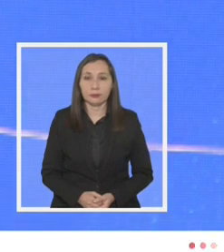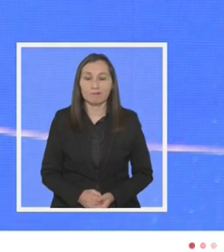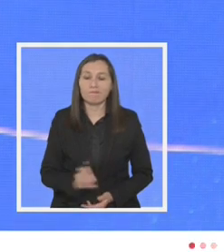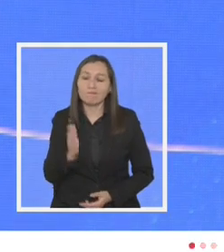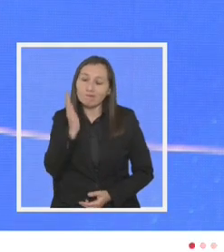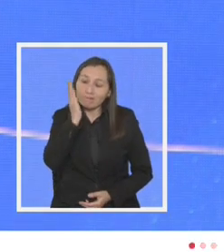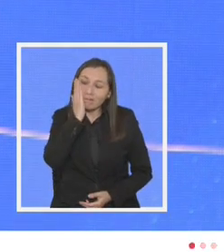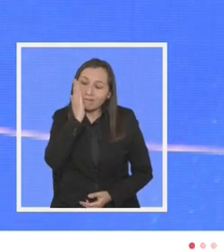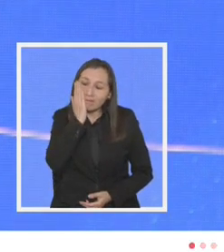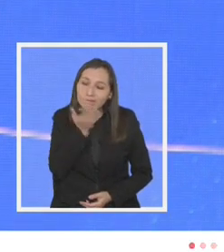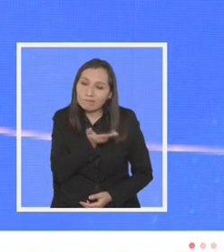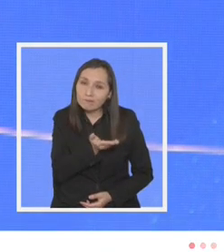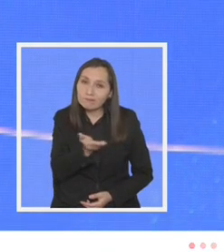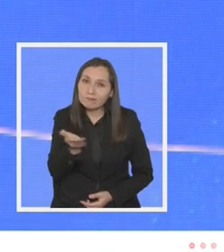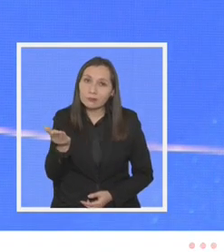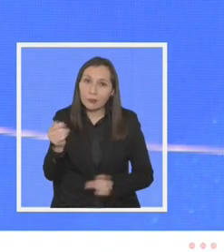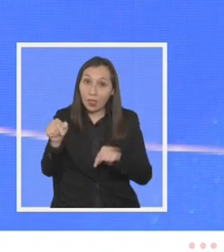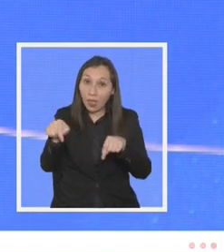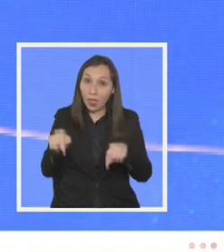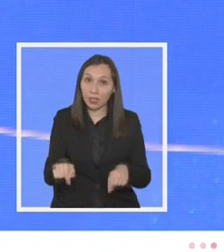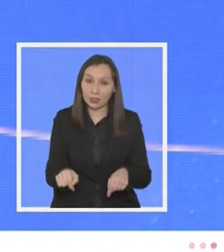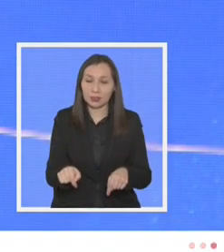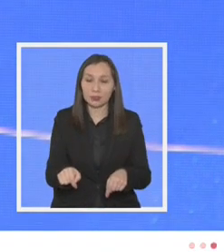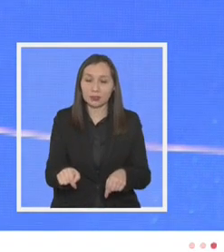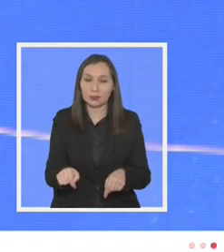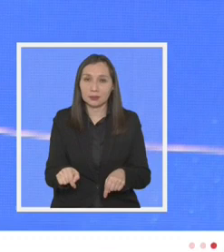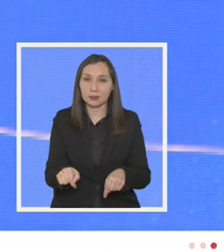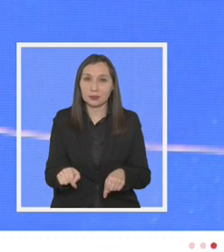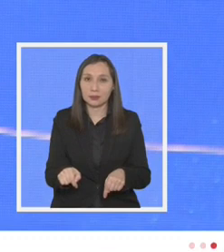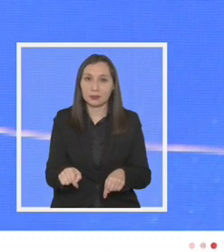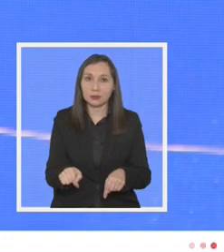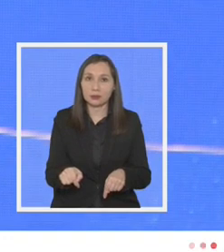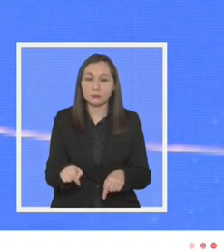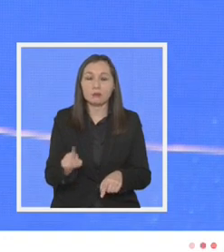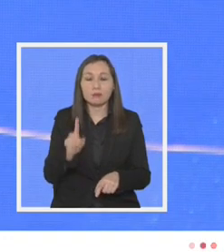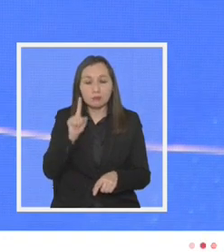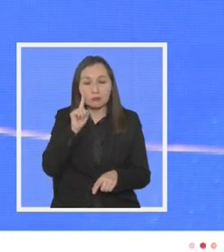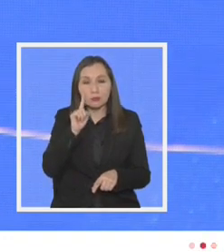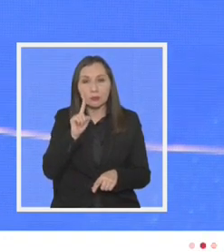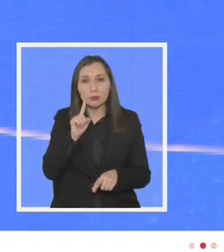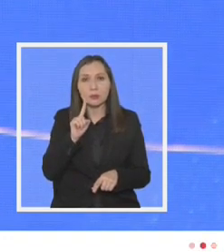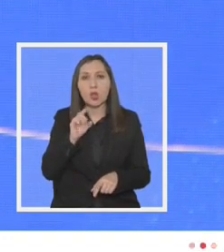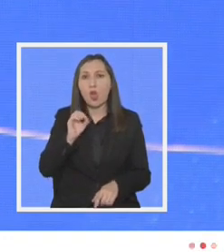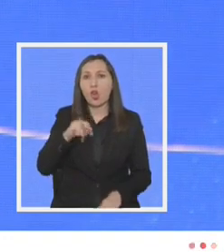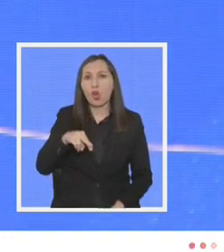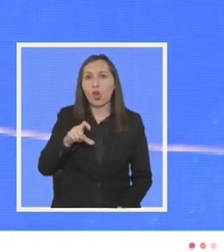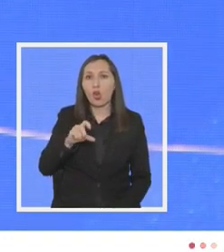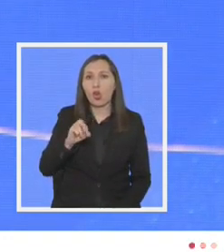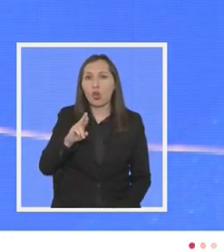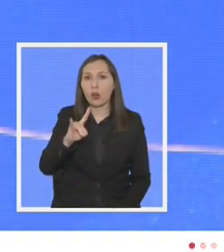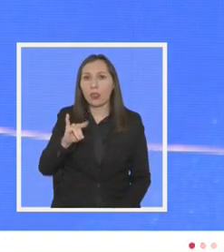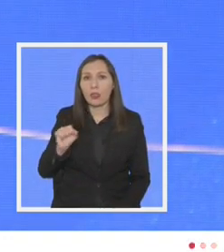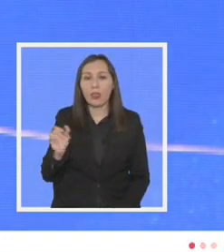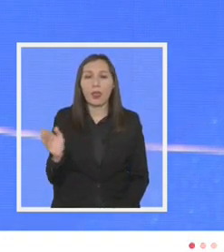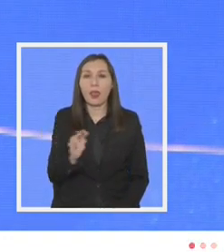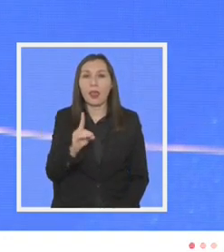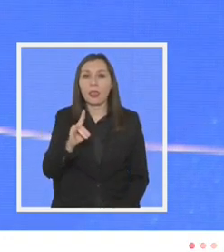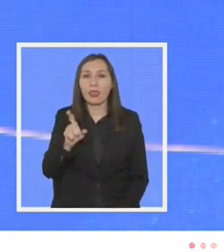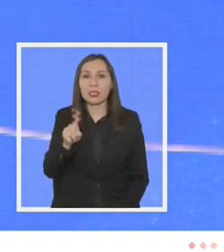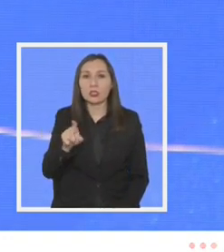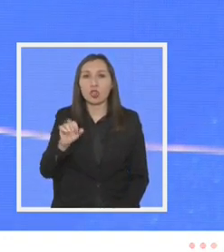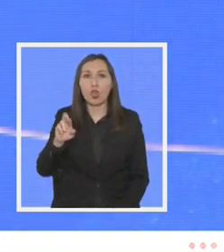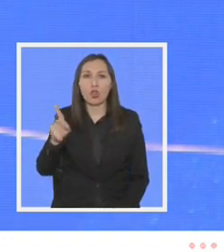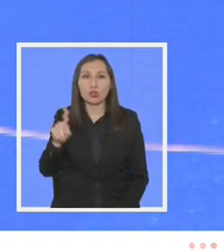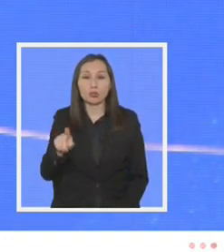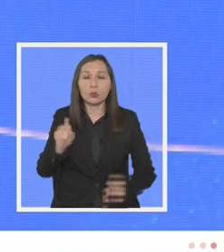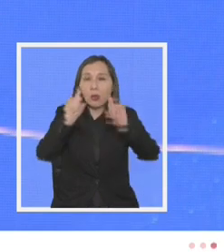estimados estamos aquí en concordia discurs que reza